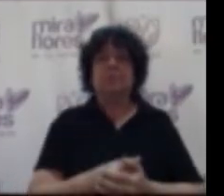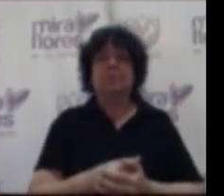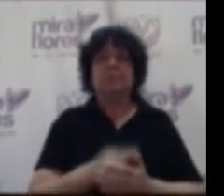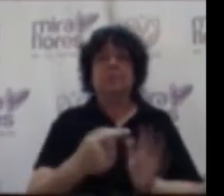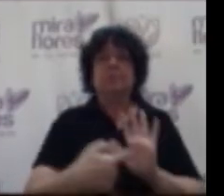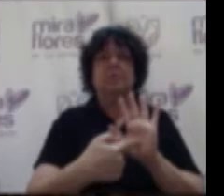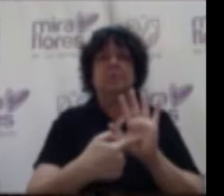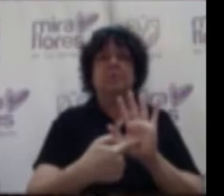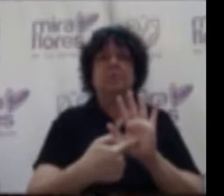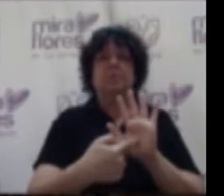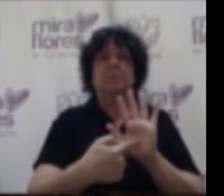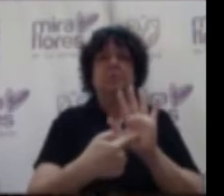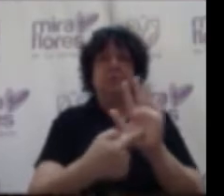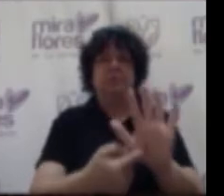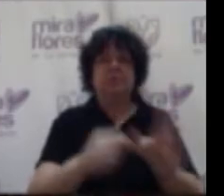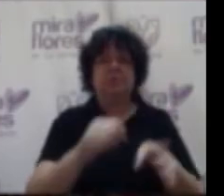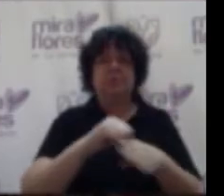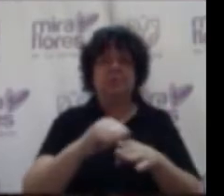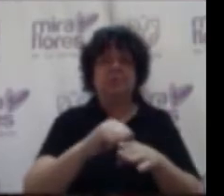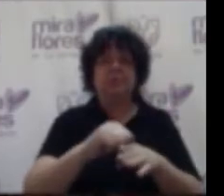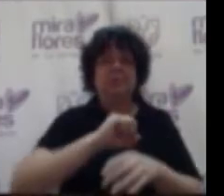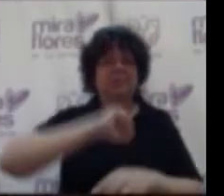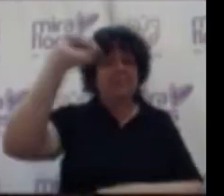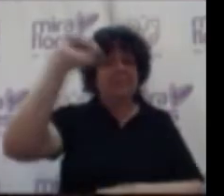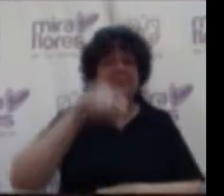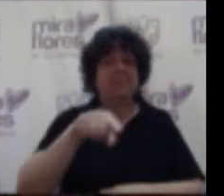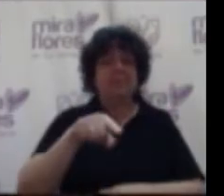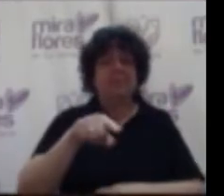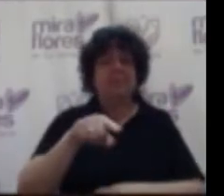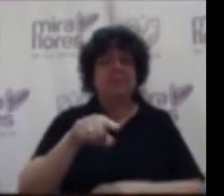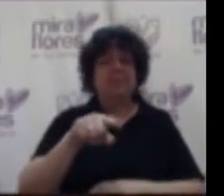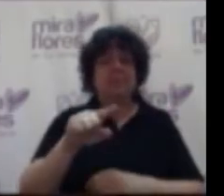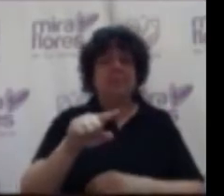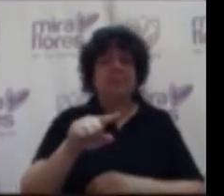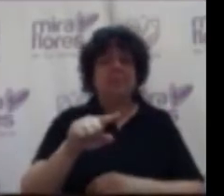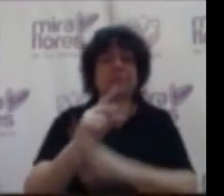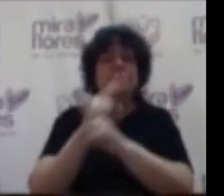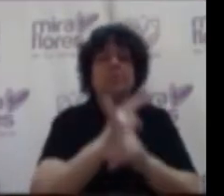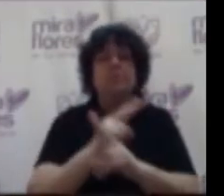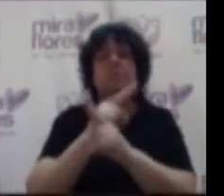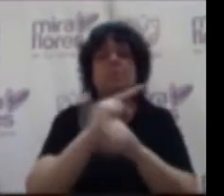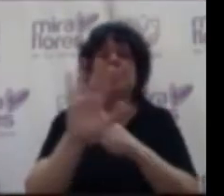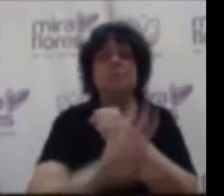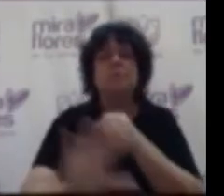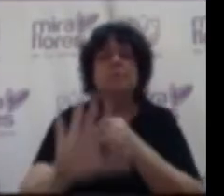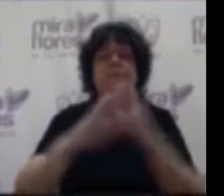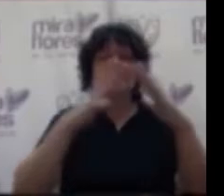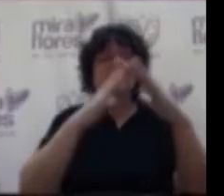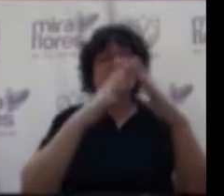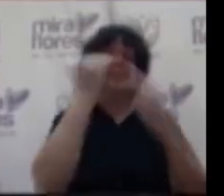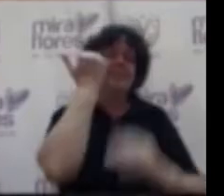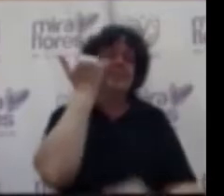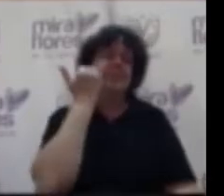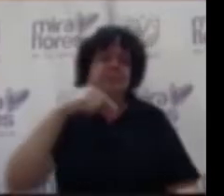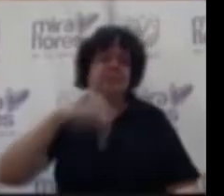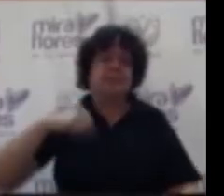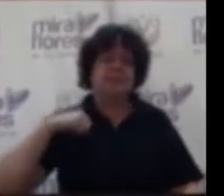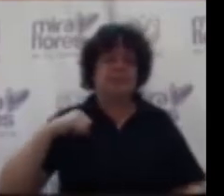práctica presentada ganadora está relacionada con la conservación de casonas en el distrito de Miraflores